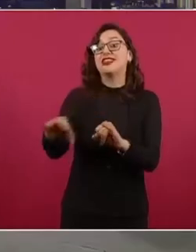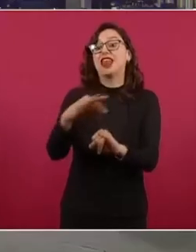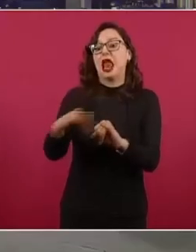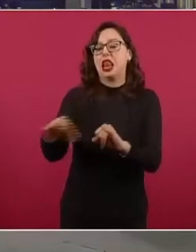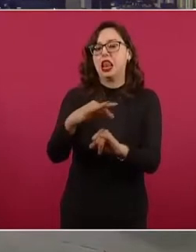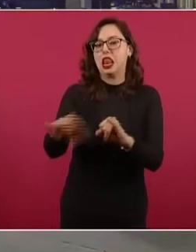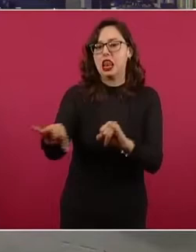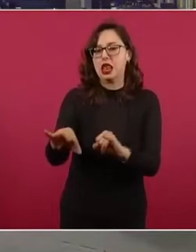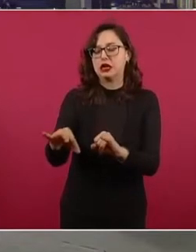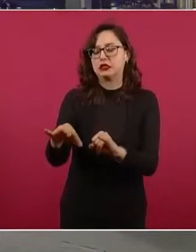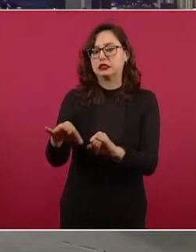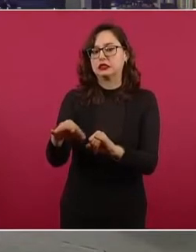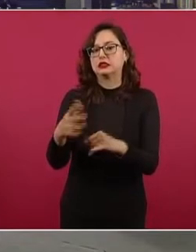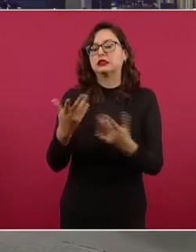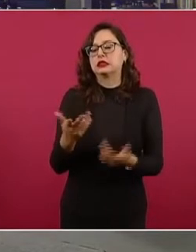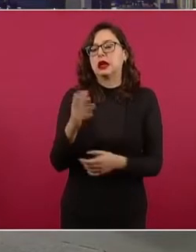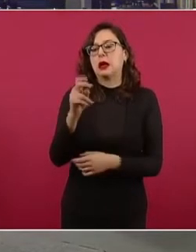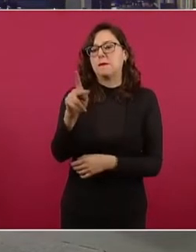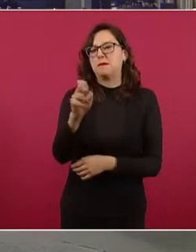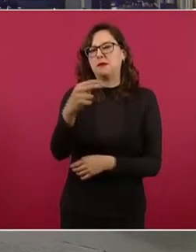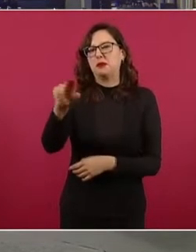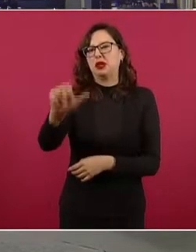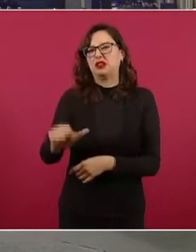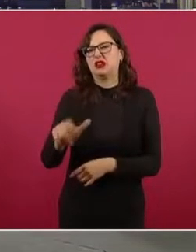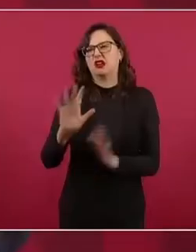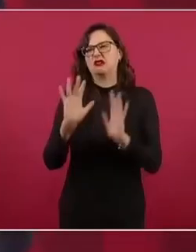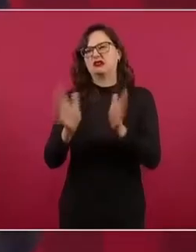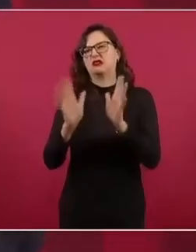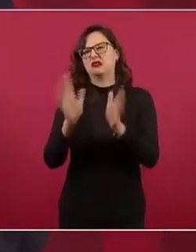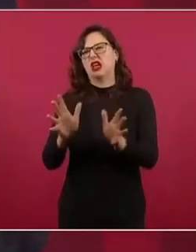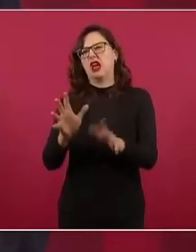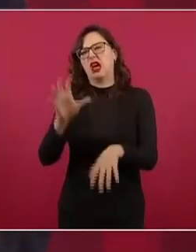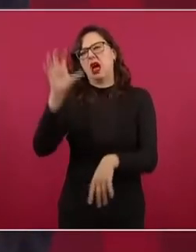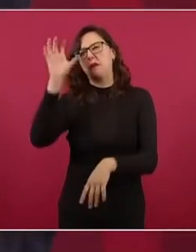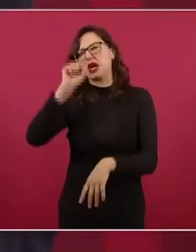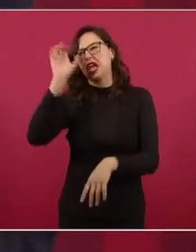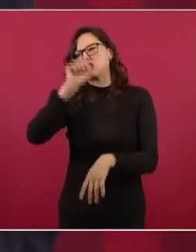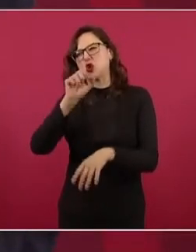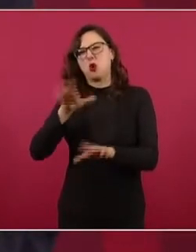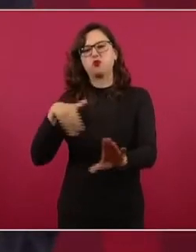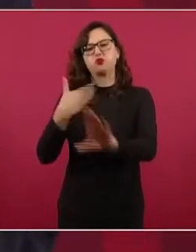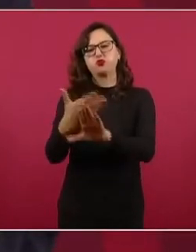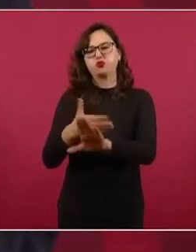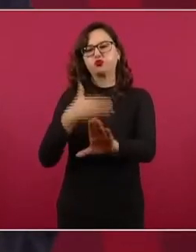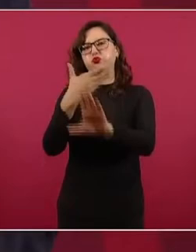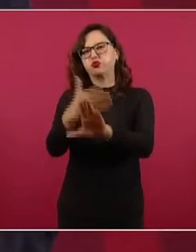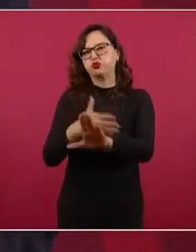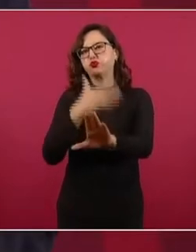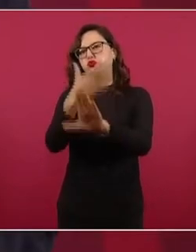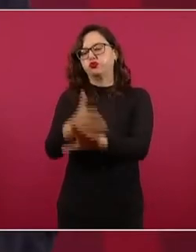agarraron como el payaso de las cachetadas.